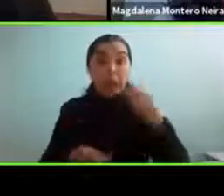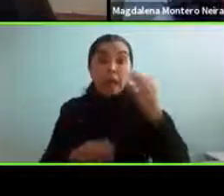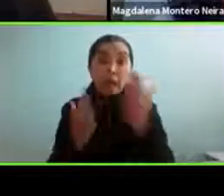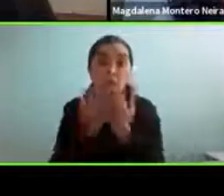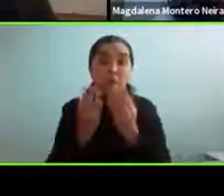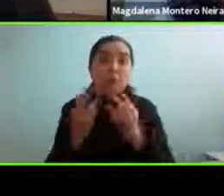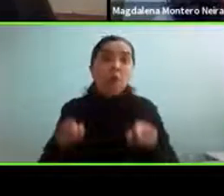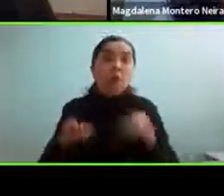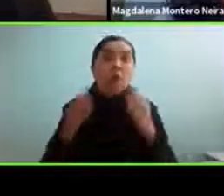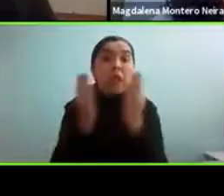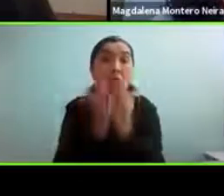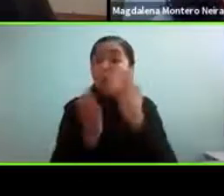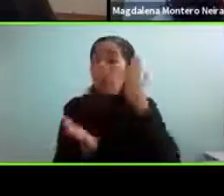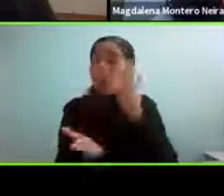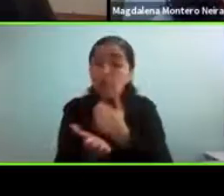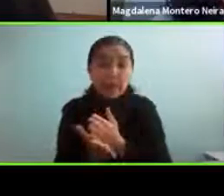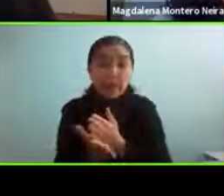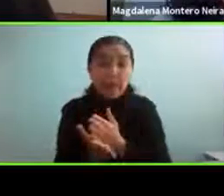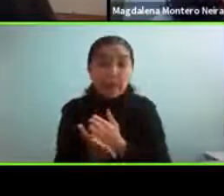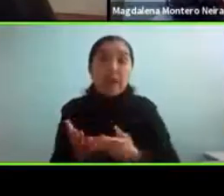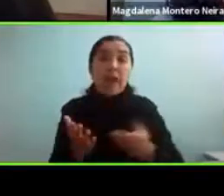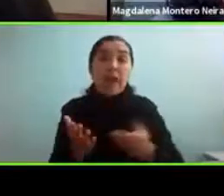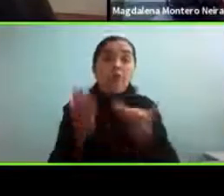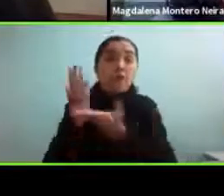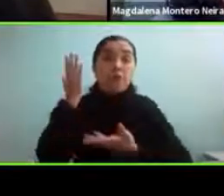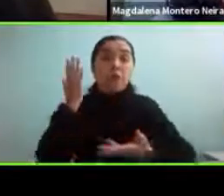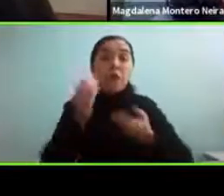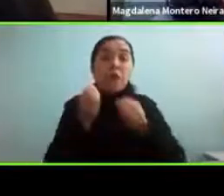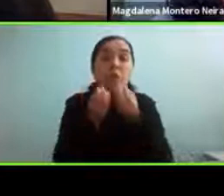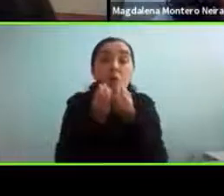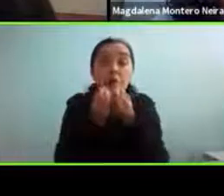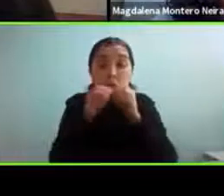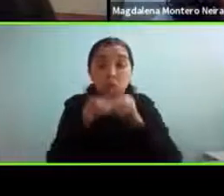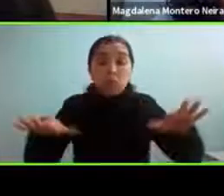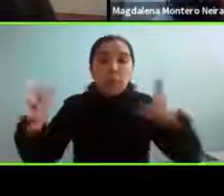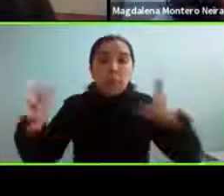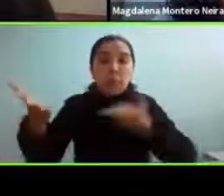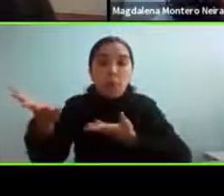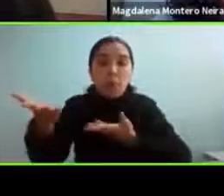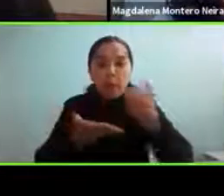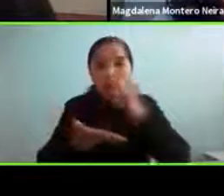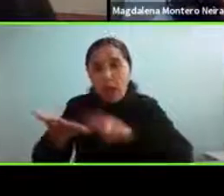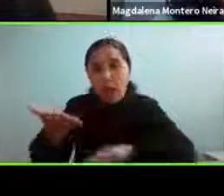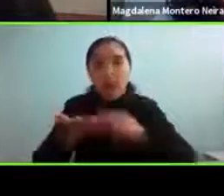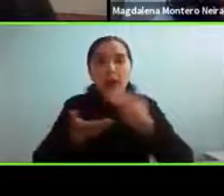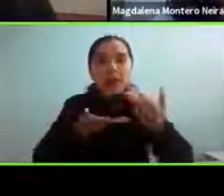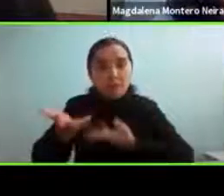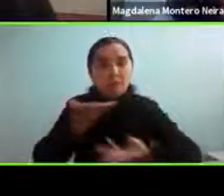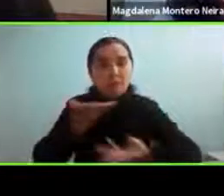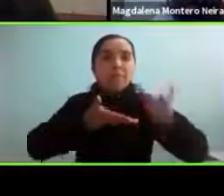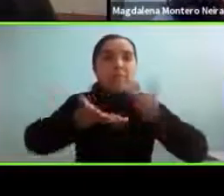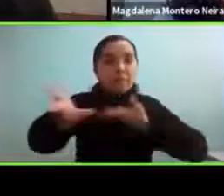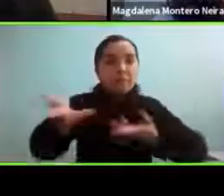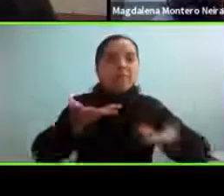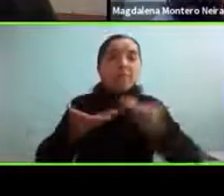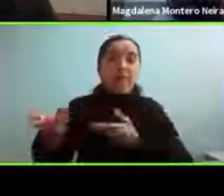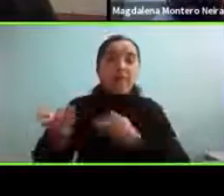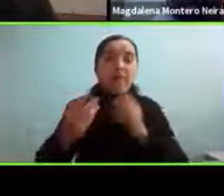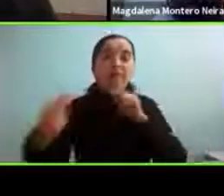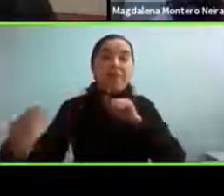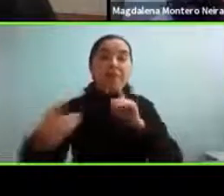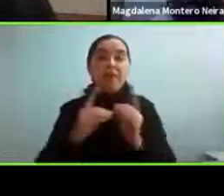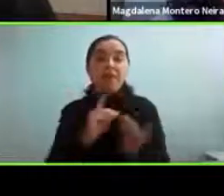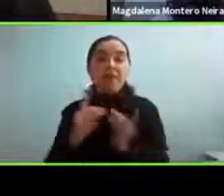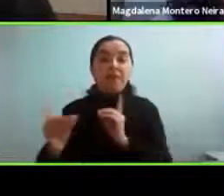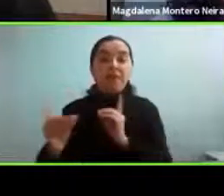basados en un formato de divulgación y que podamos charlarlos podamos hablarlos podamos debatirlos podamos también ponerlos en la comunidad autista para